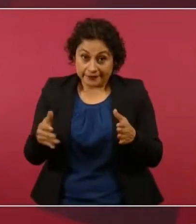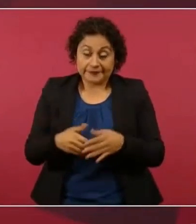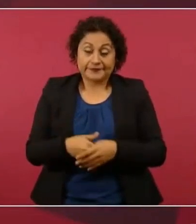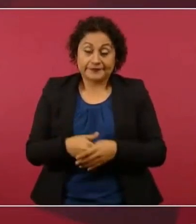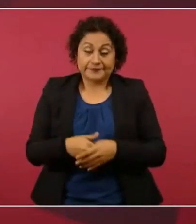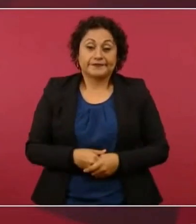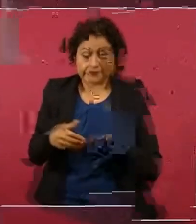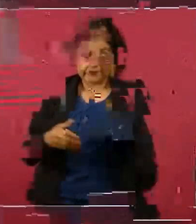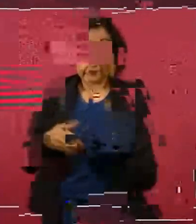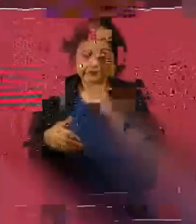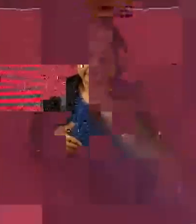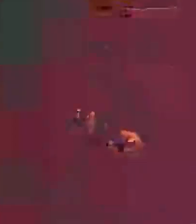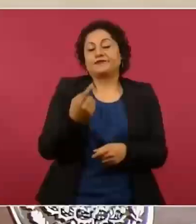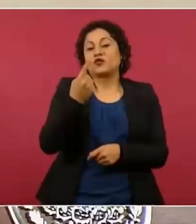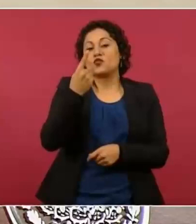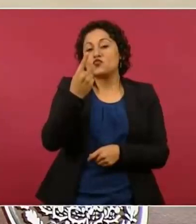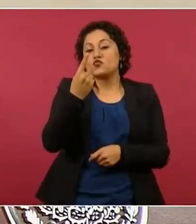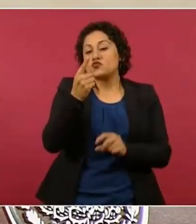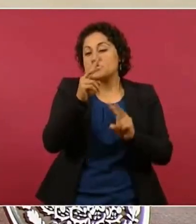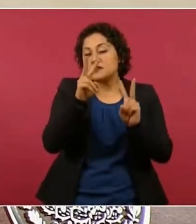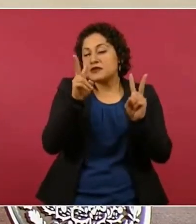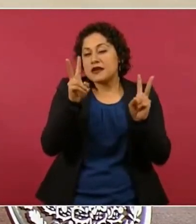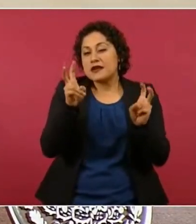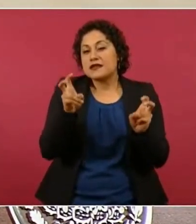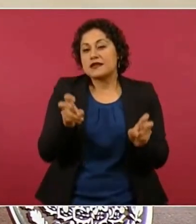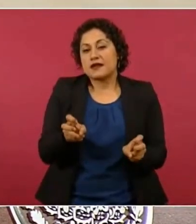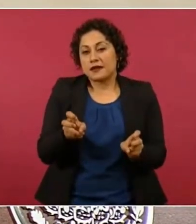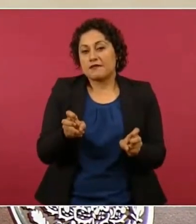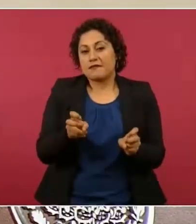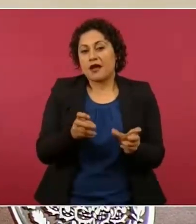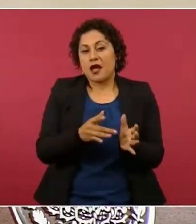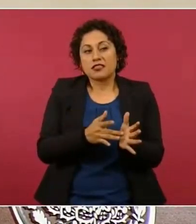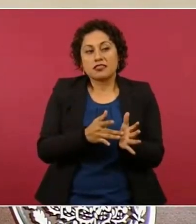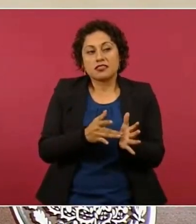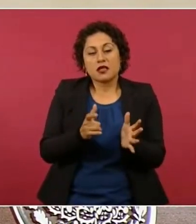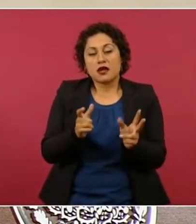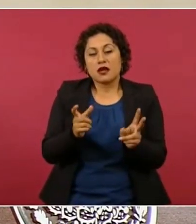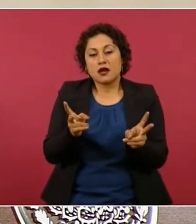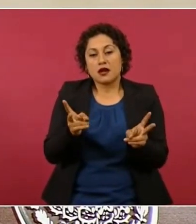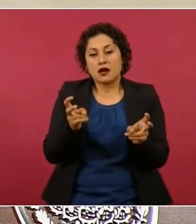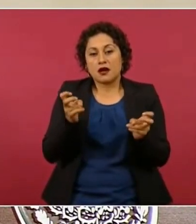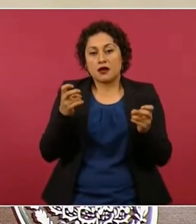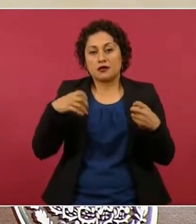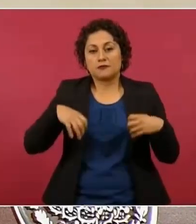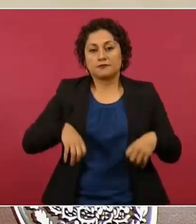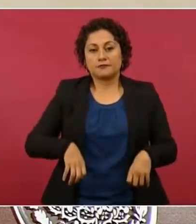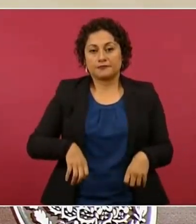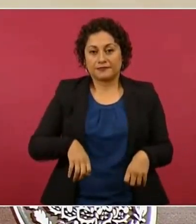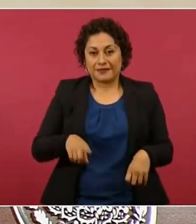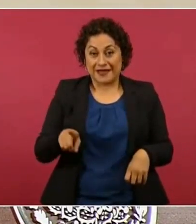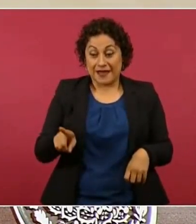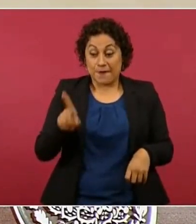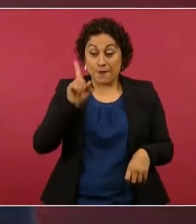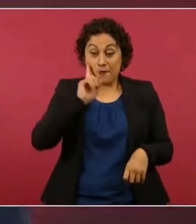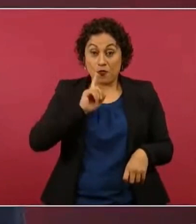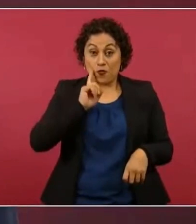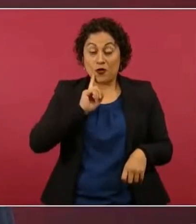sobre una tranza. Y ahí sí la traductora no. Le costó un poco de trabajo.